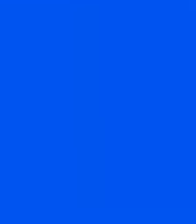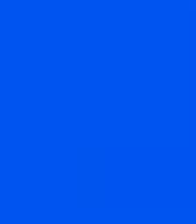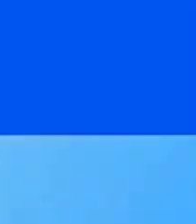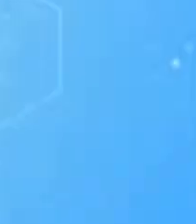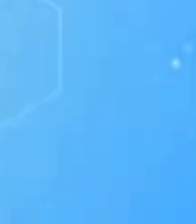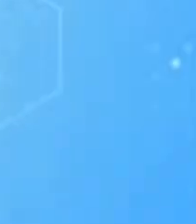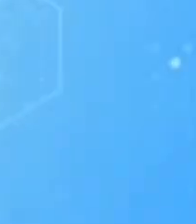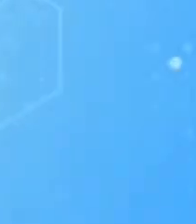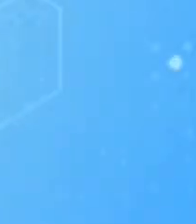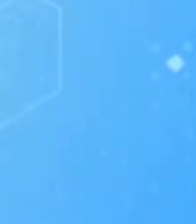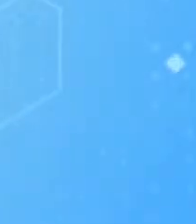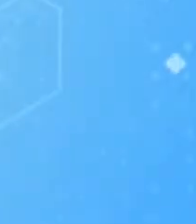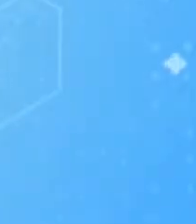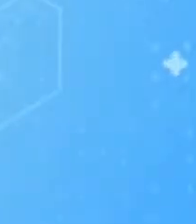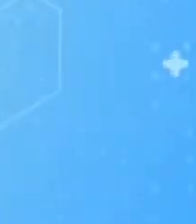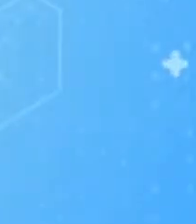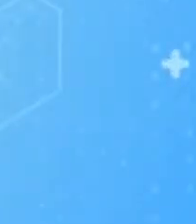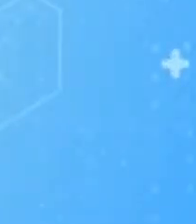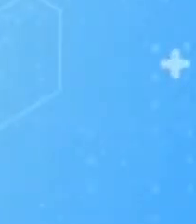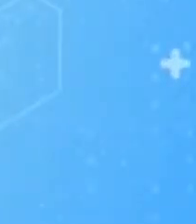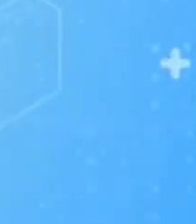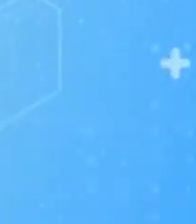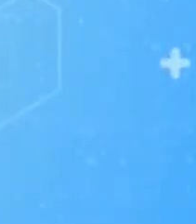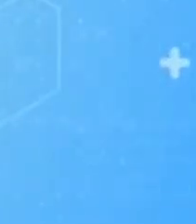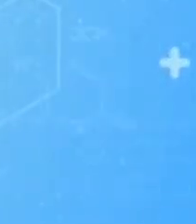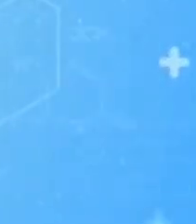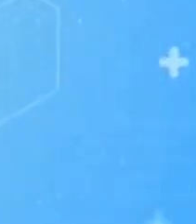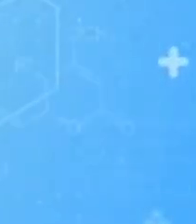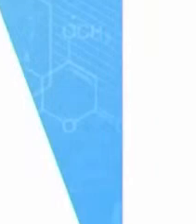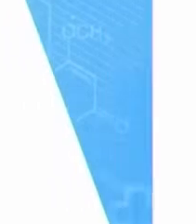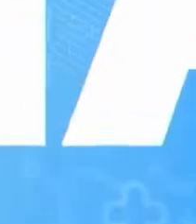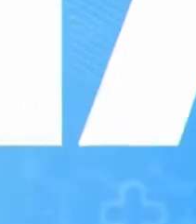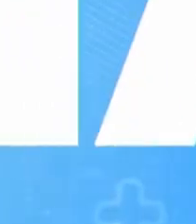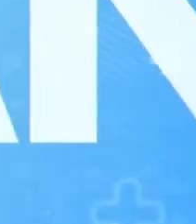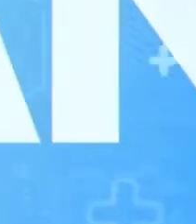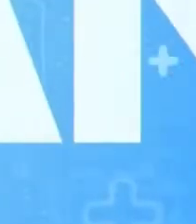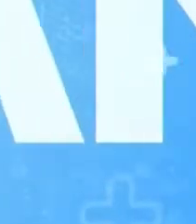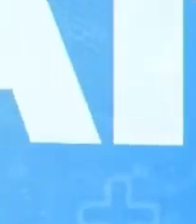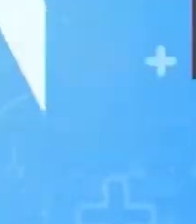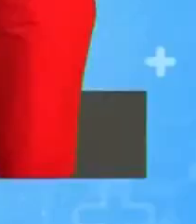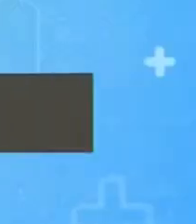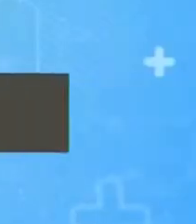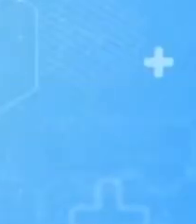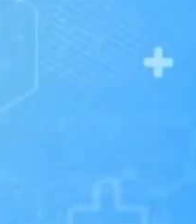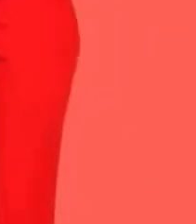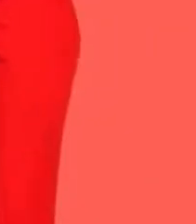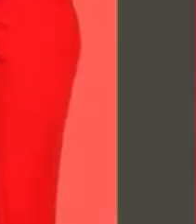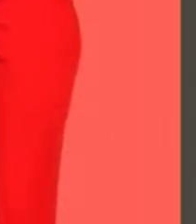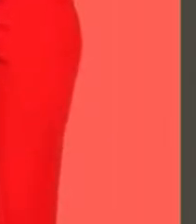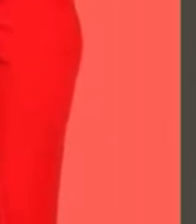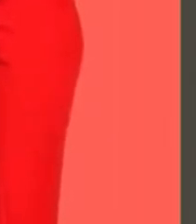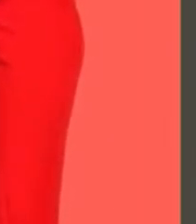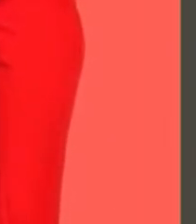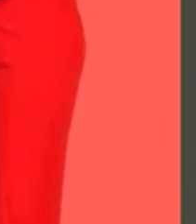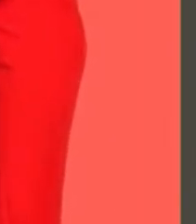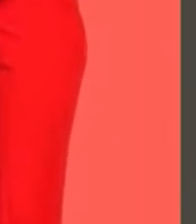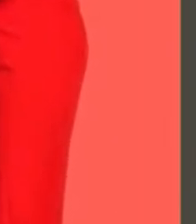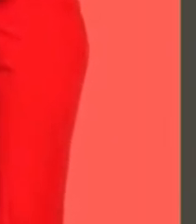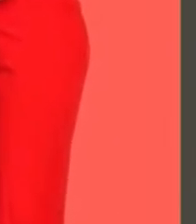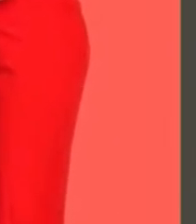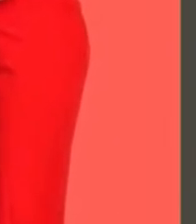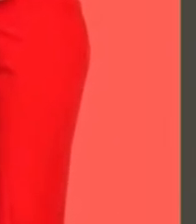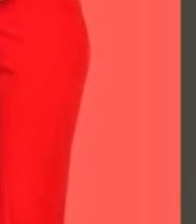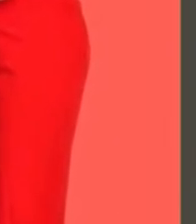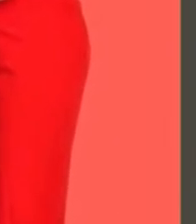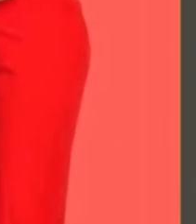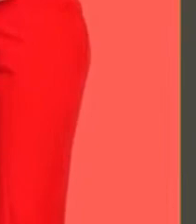viernes, todo lo que necesitamos saber sobre la epilepsia. Mañana en doble horario, a la una y a las cinco de